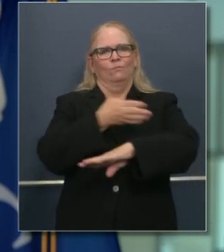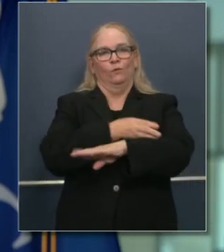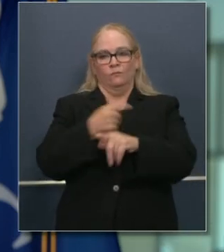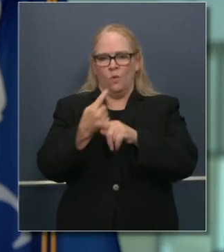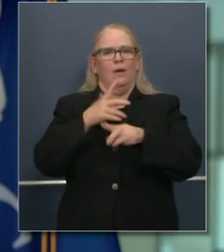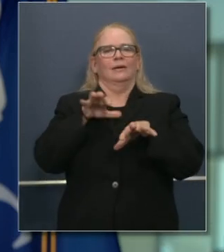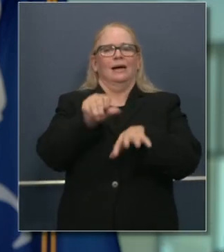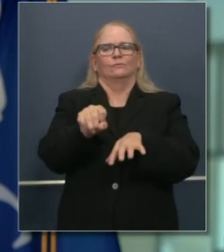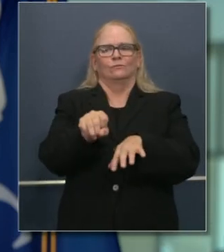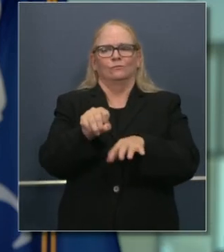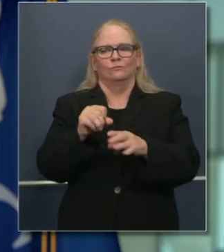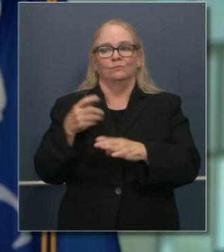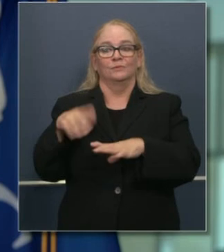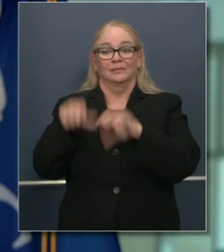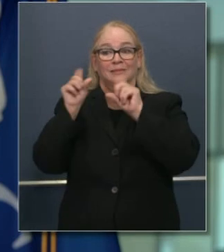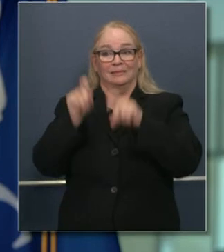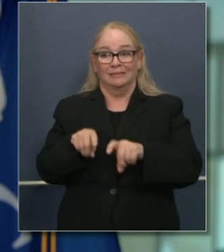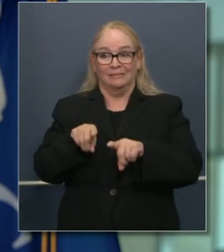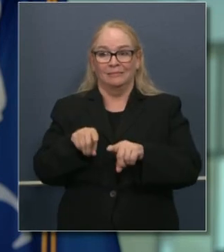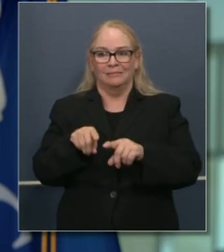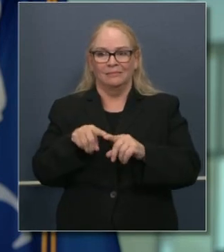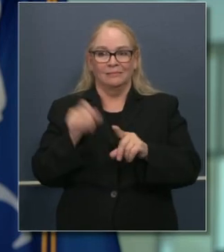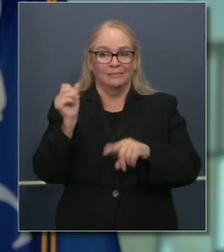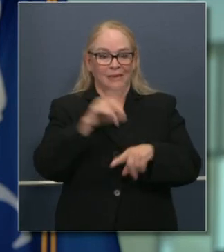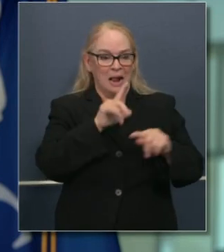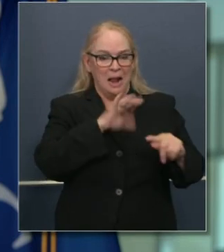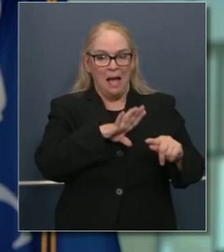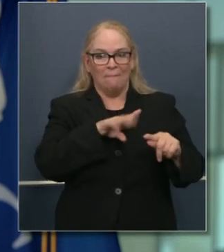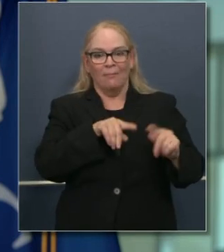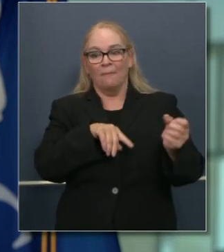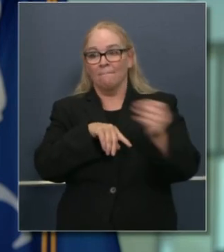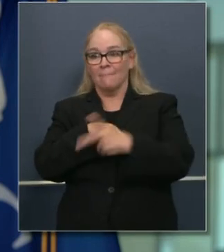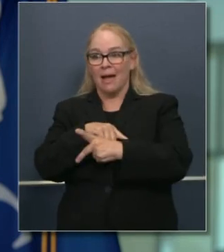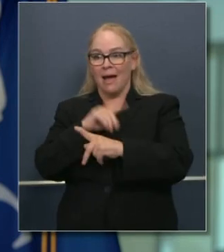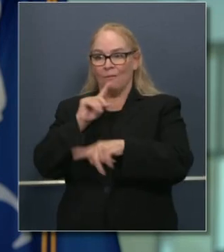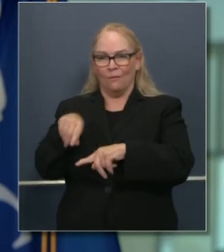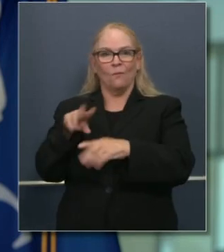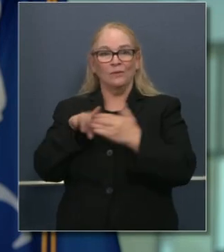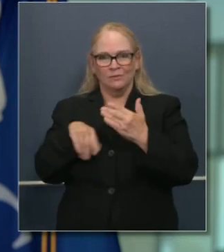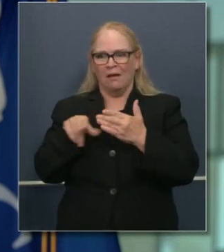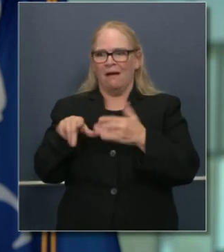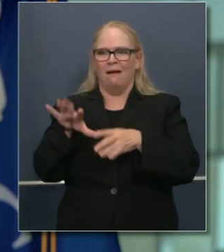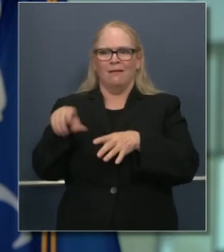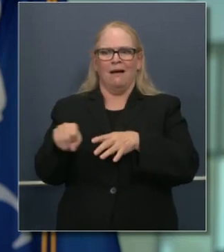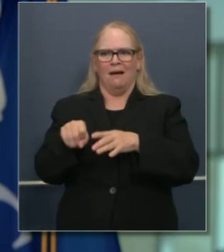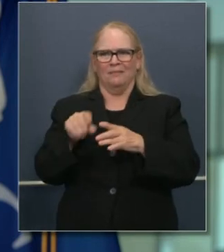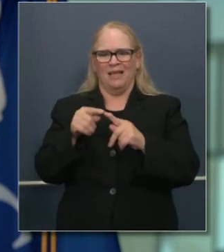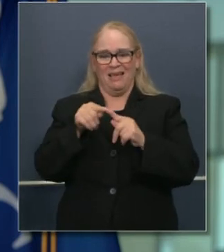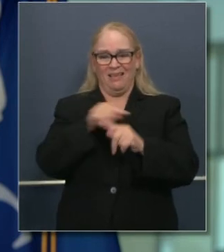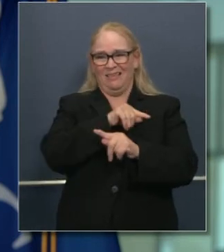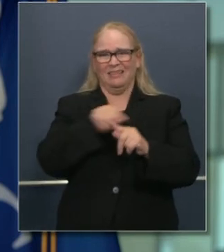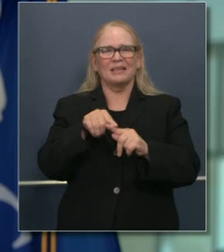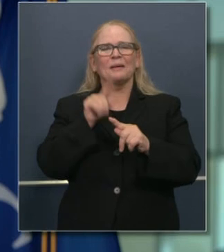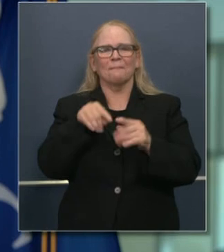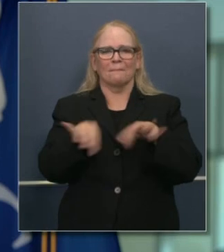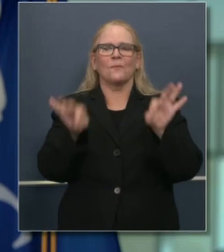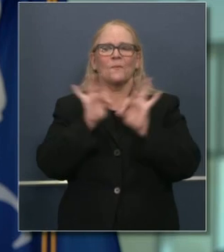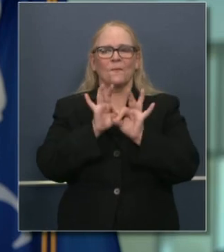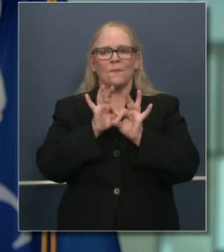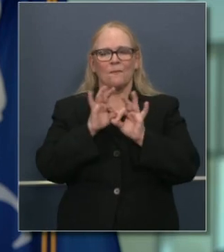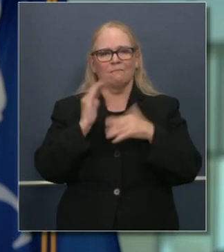solo mejorar el tiempo de los resultados de las pruebas, sino también expandir las pruebas. Y que al expandir las pruebas, no